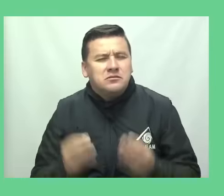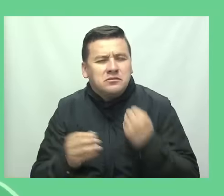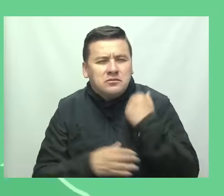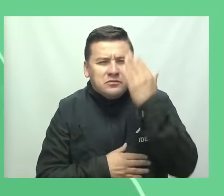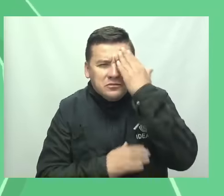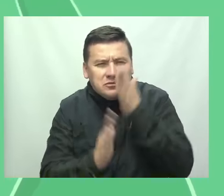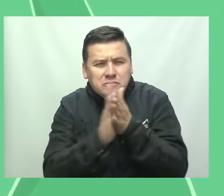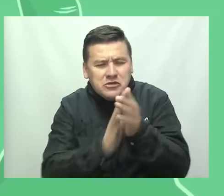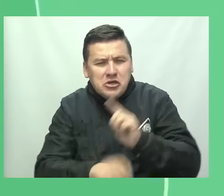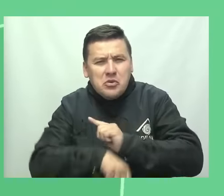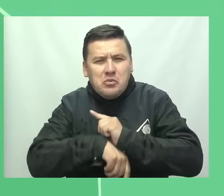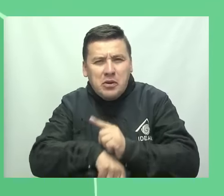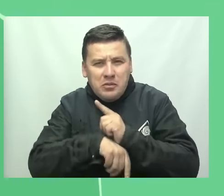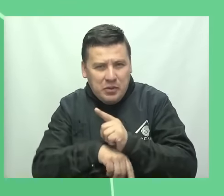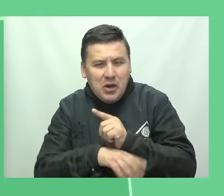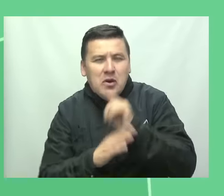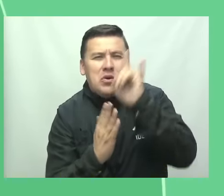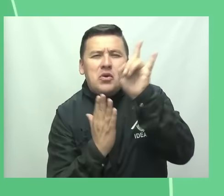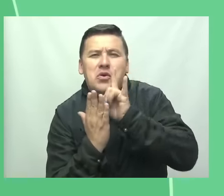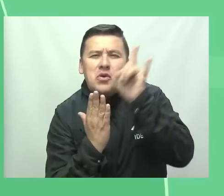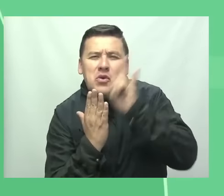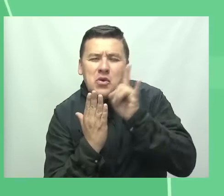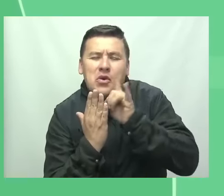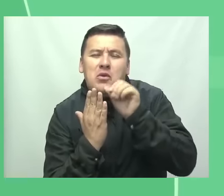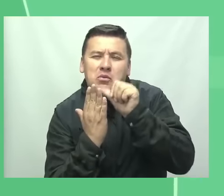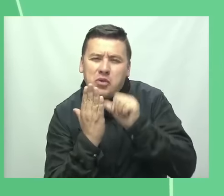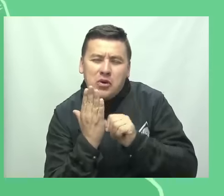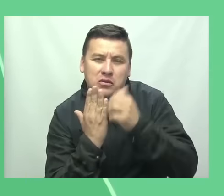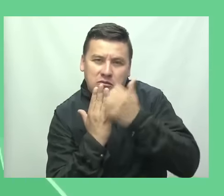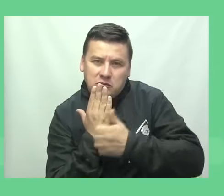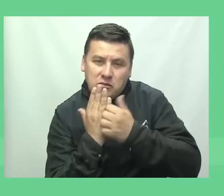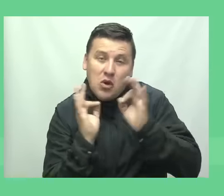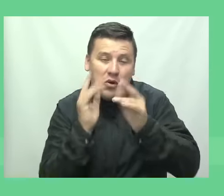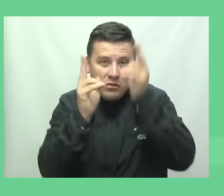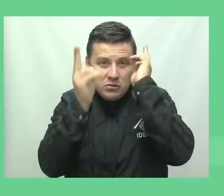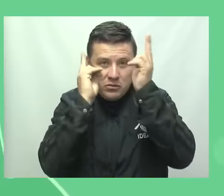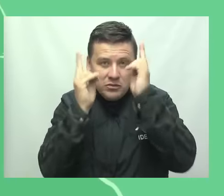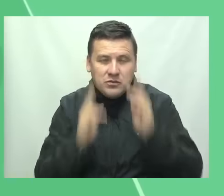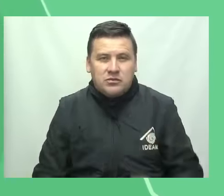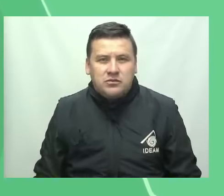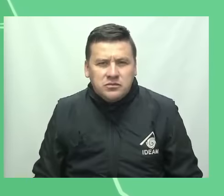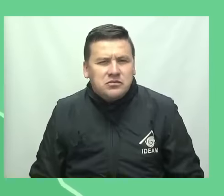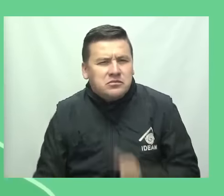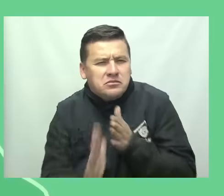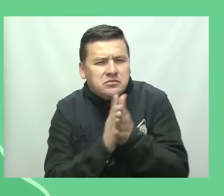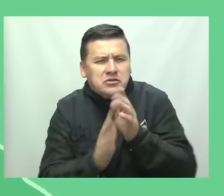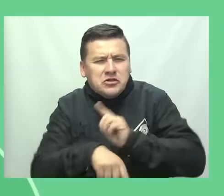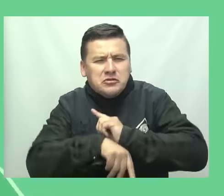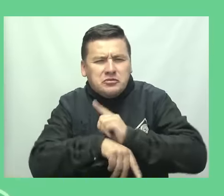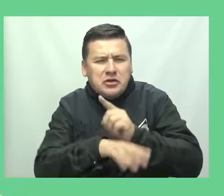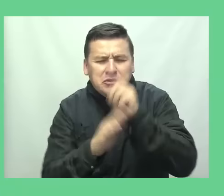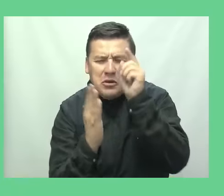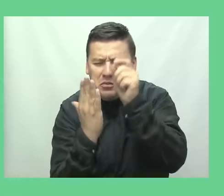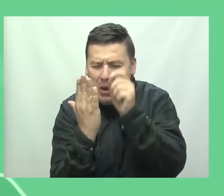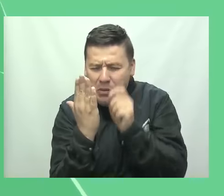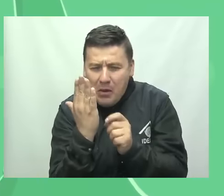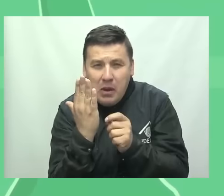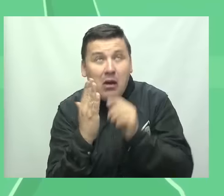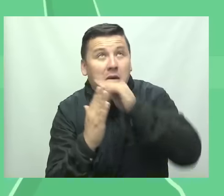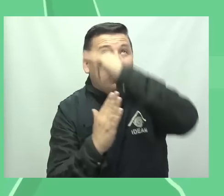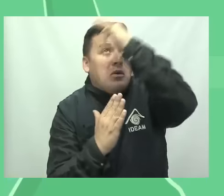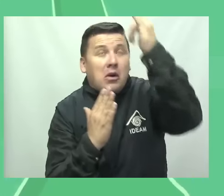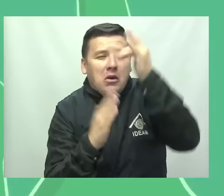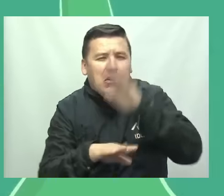informado al instante, descarga nuestra aplicación Mi Pronóstico desde Google Play o App Store. Información en tiempo real, detallada, satelital,